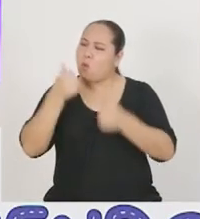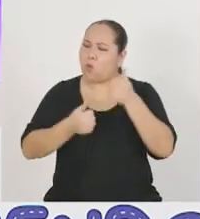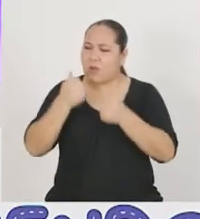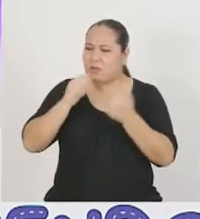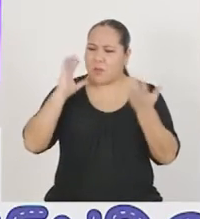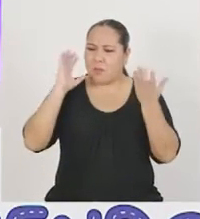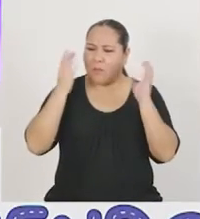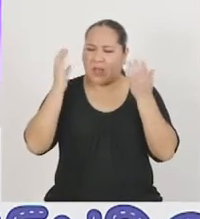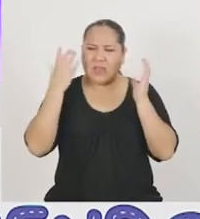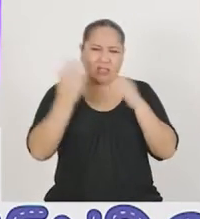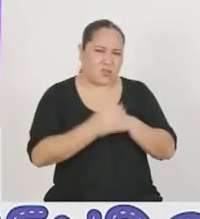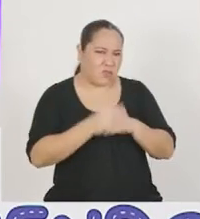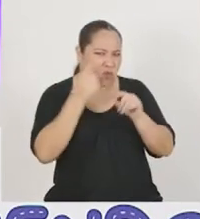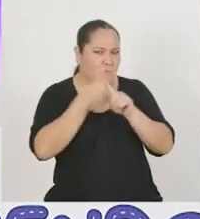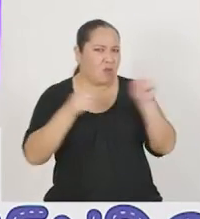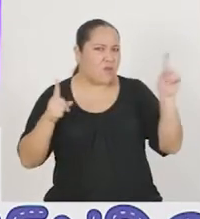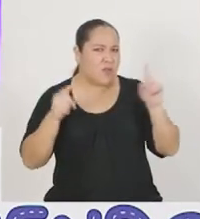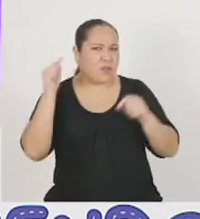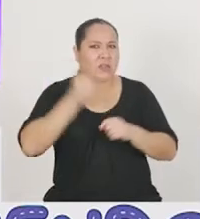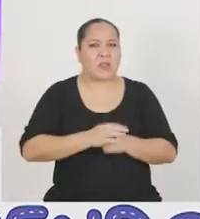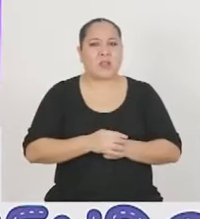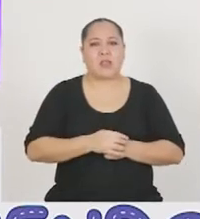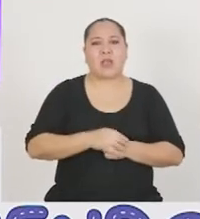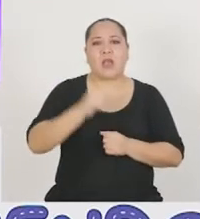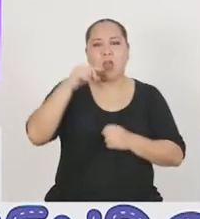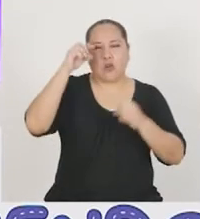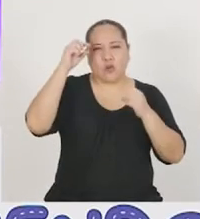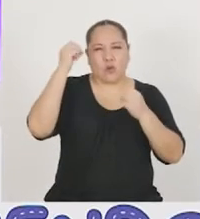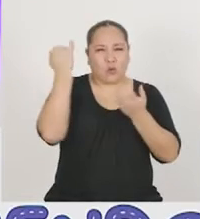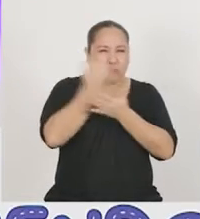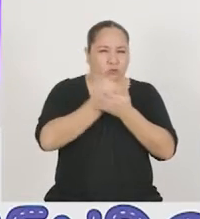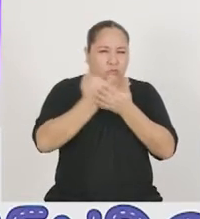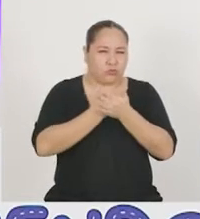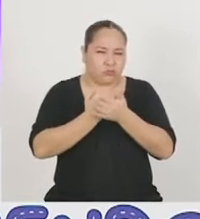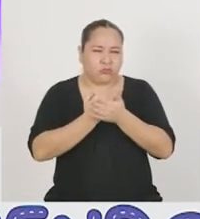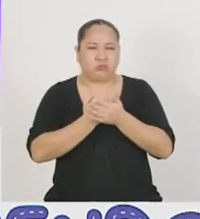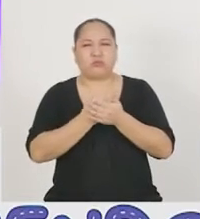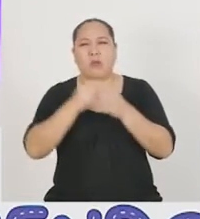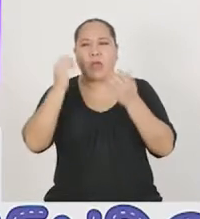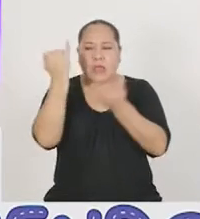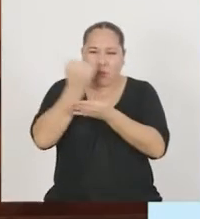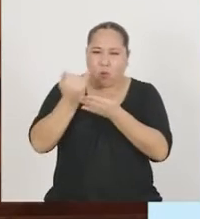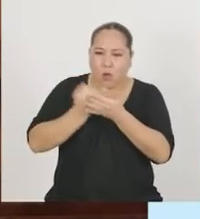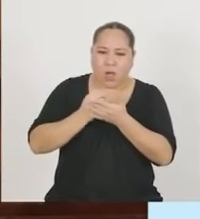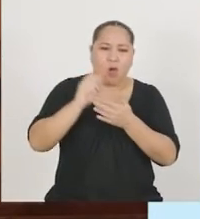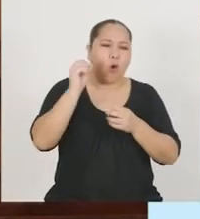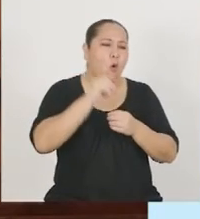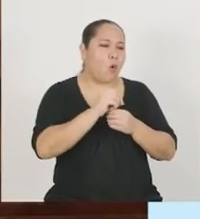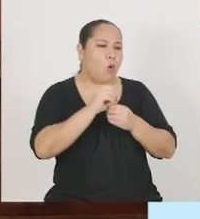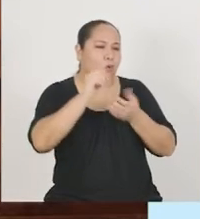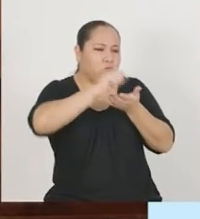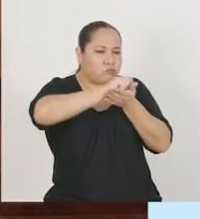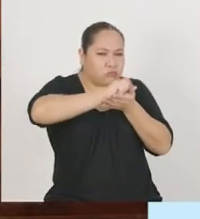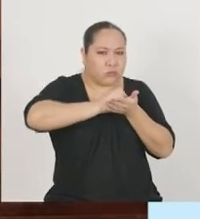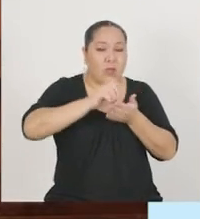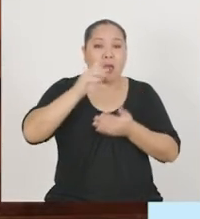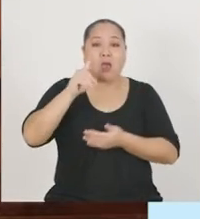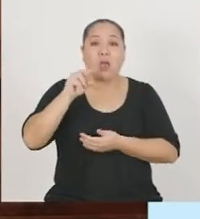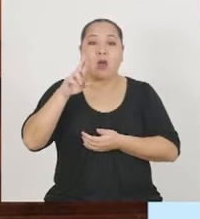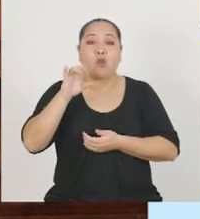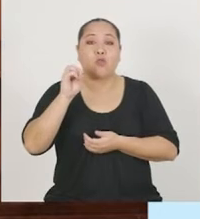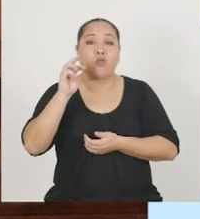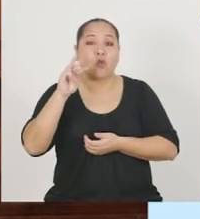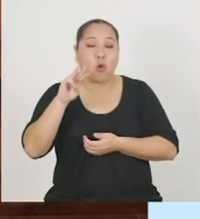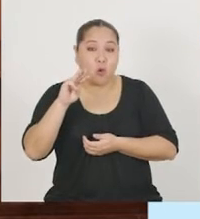semejanzas y diferencias entre el brainstorming, brainwriting y el drawstorming? El drawstorming está